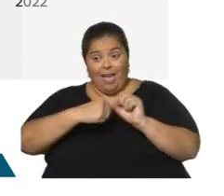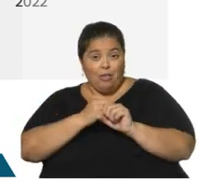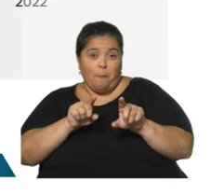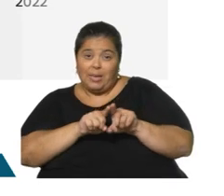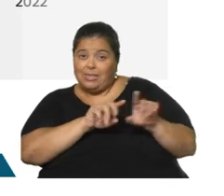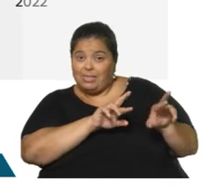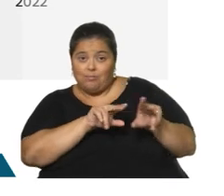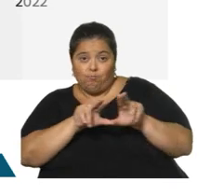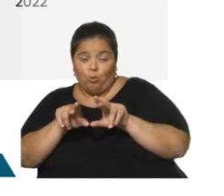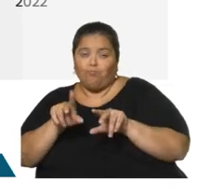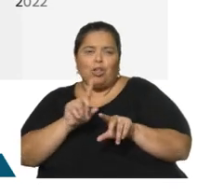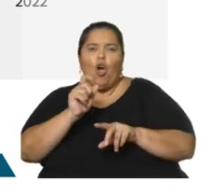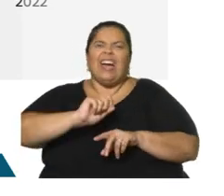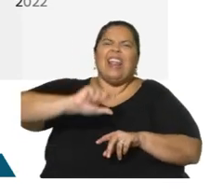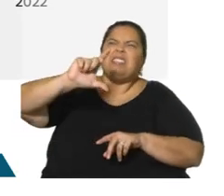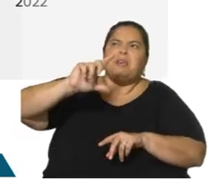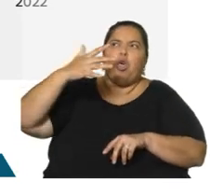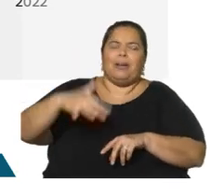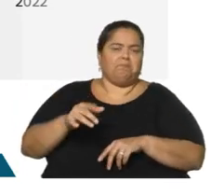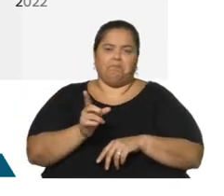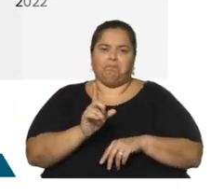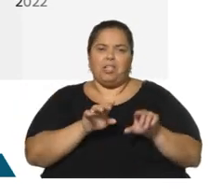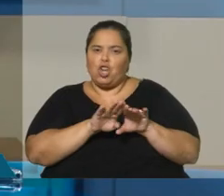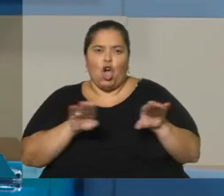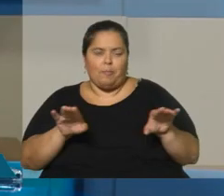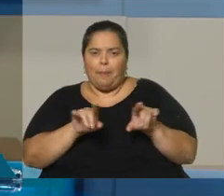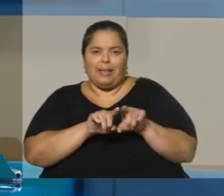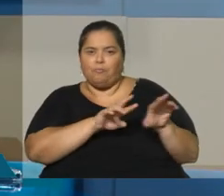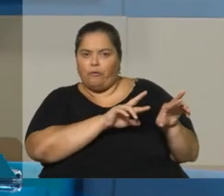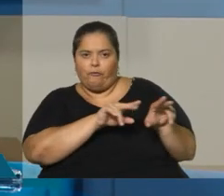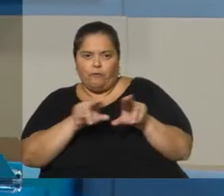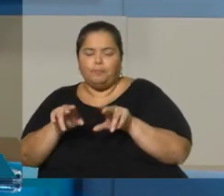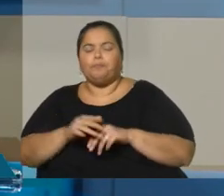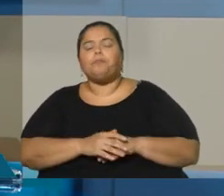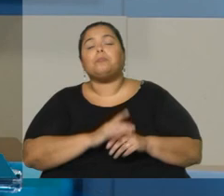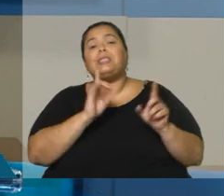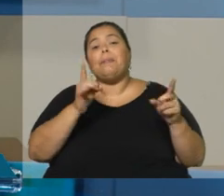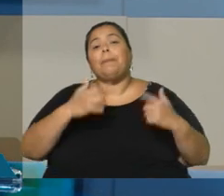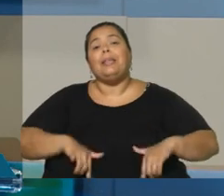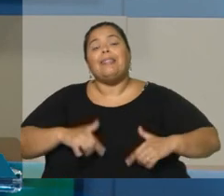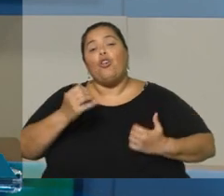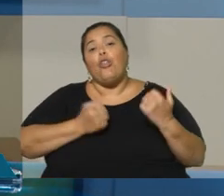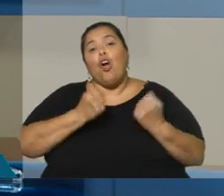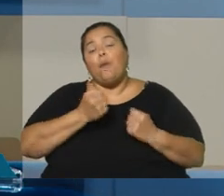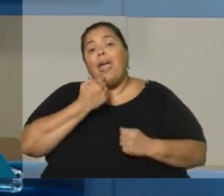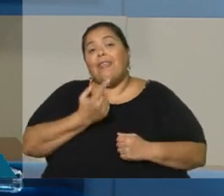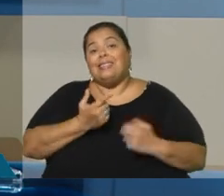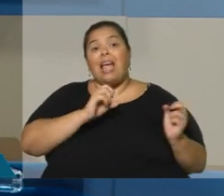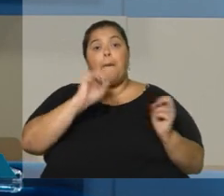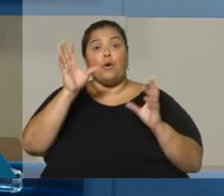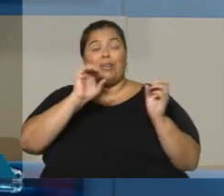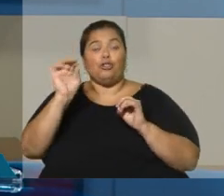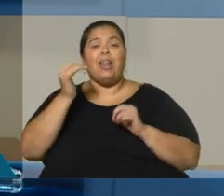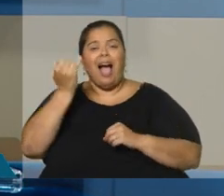referencia local, lo que podemos darles es la última proyección oficial del Ministerio de Economía y Finanzas, que ubica las exportaciones con una variación en dólares,